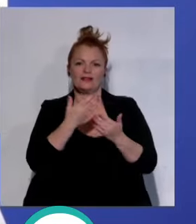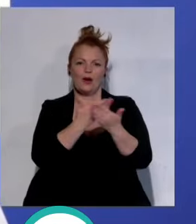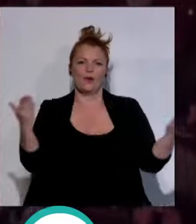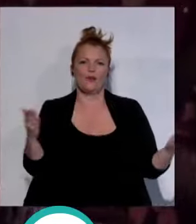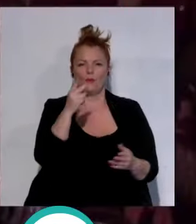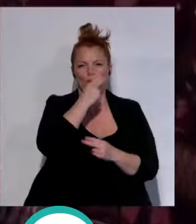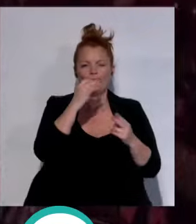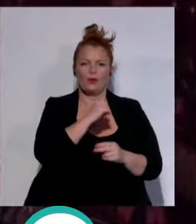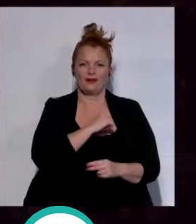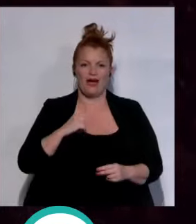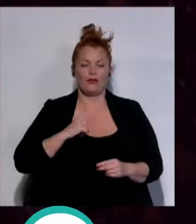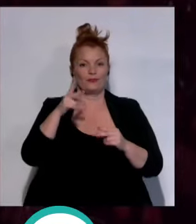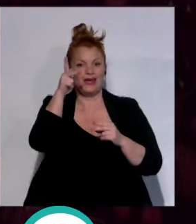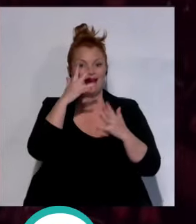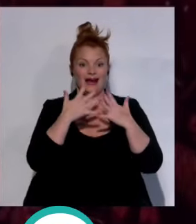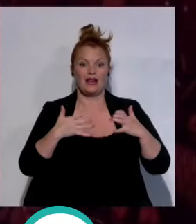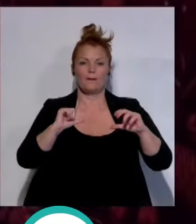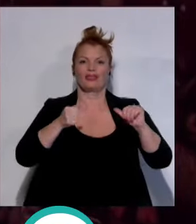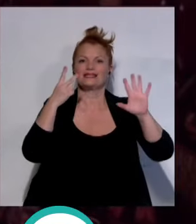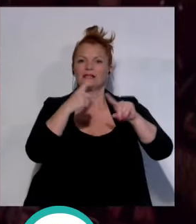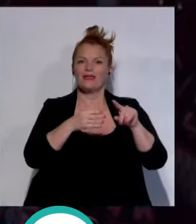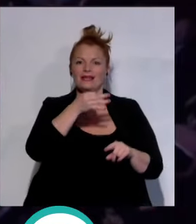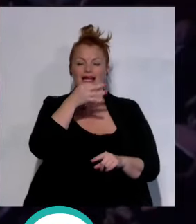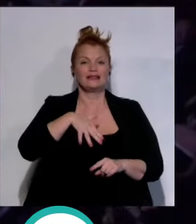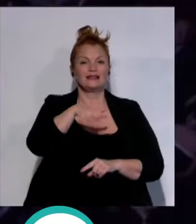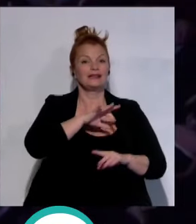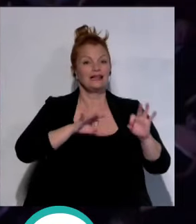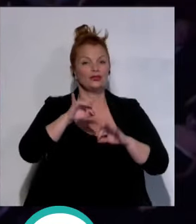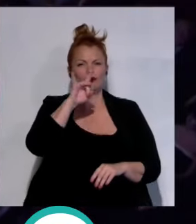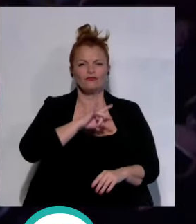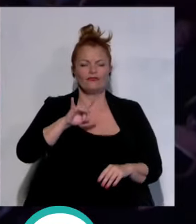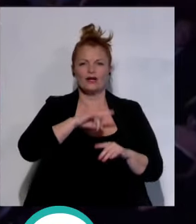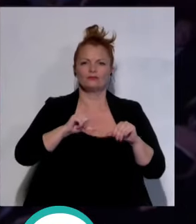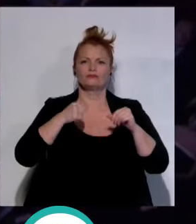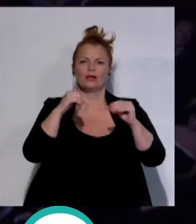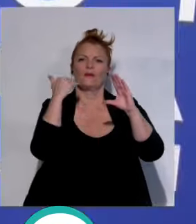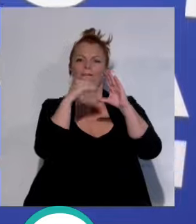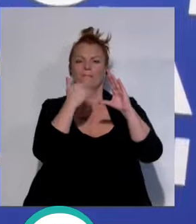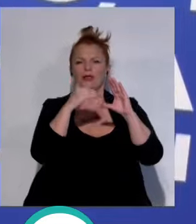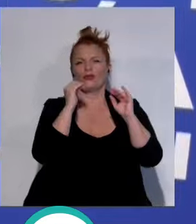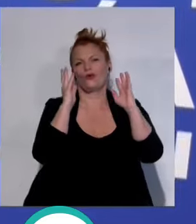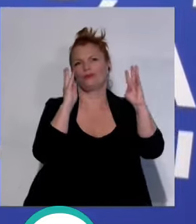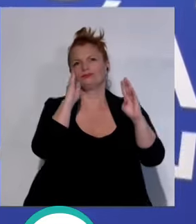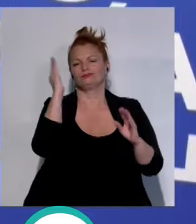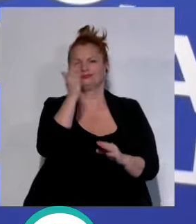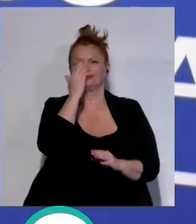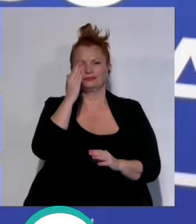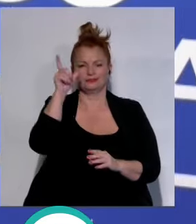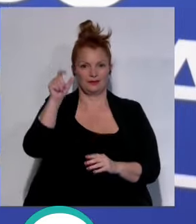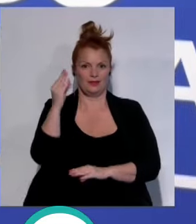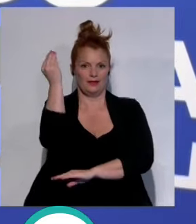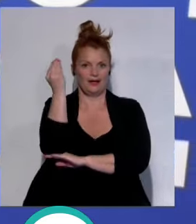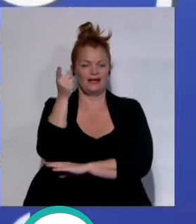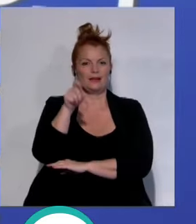privado. La gala, que comenzó a las siete y media de la tarde en el Gran Teatro Falla, se inició con un video homenaje a Paco de Lucía y Miguel Poveda,